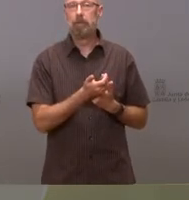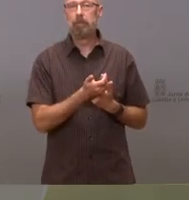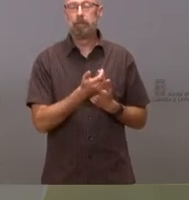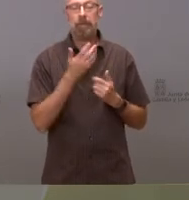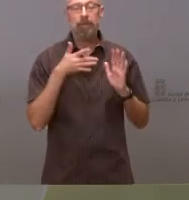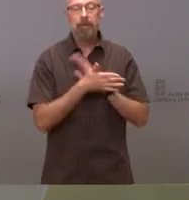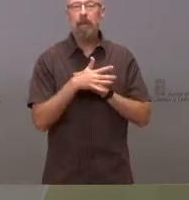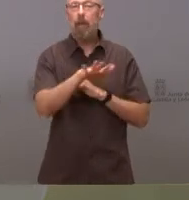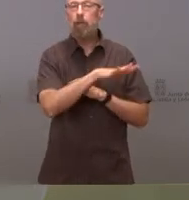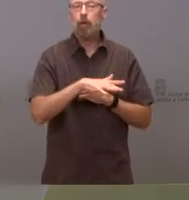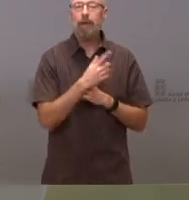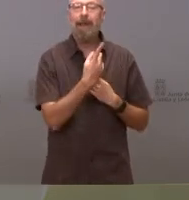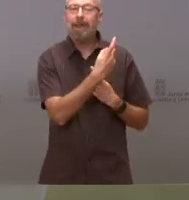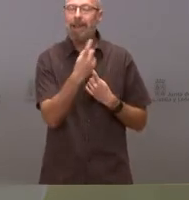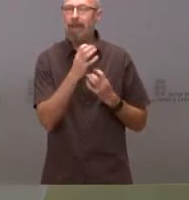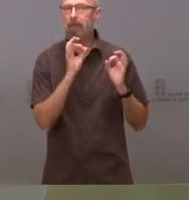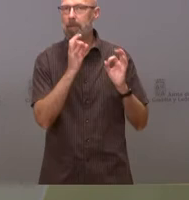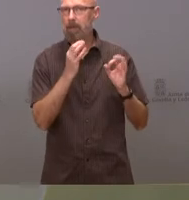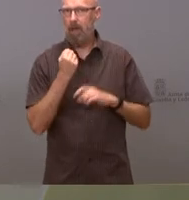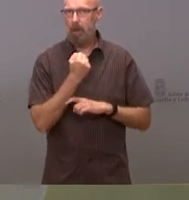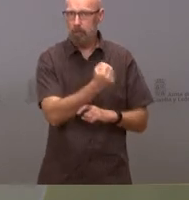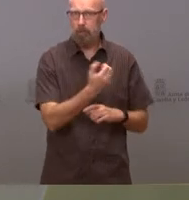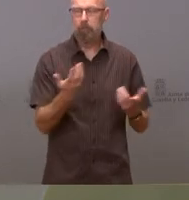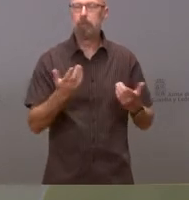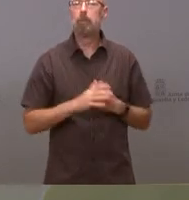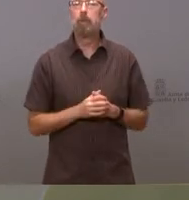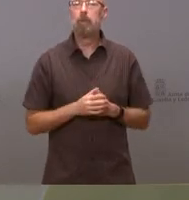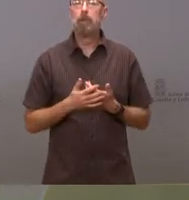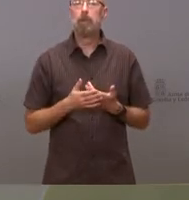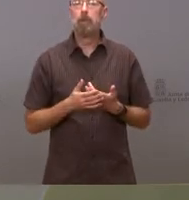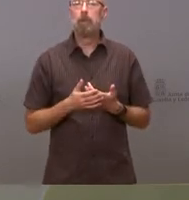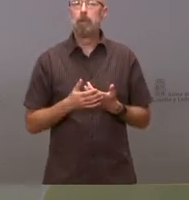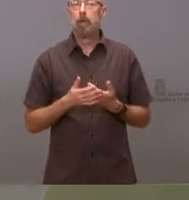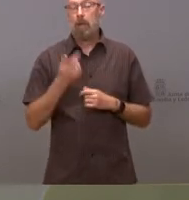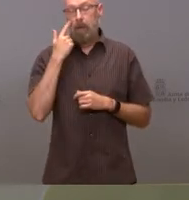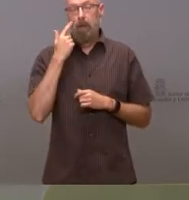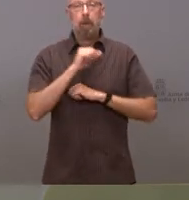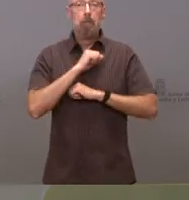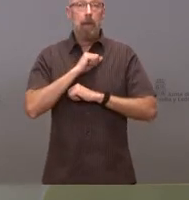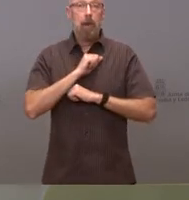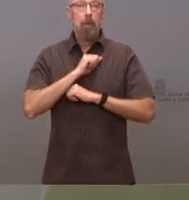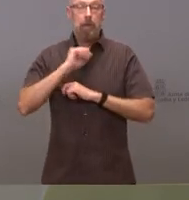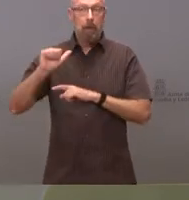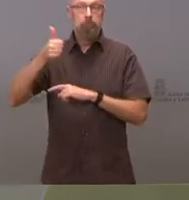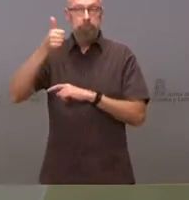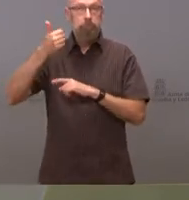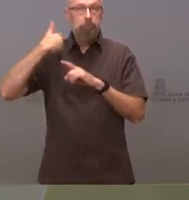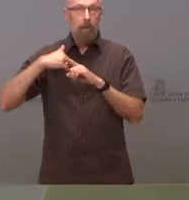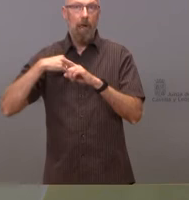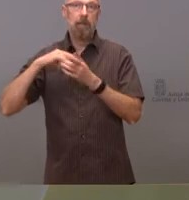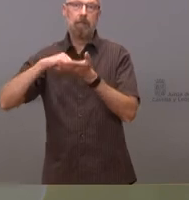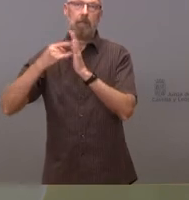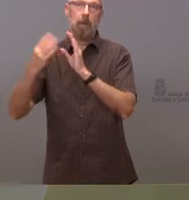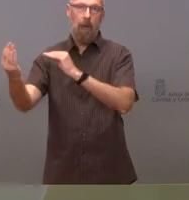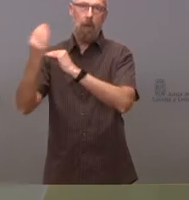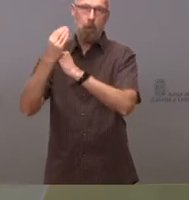situación, emergencia, naturaleza catastrófica. Y, bueno, esperemos que se activen los mecanismos de ayudas por parte de la